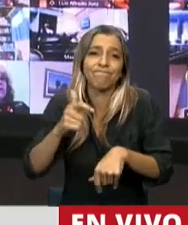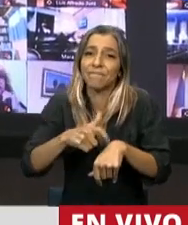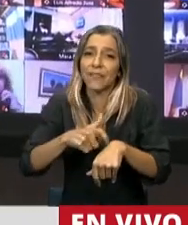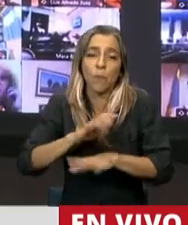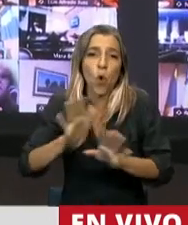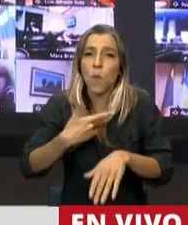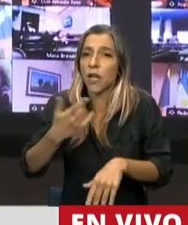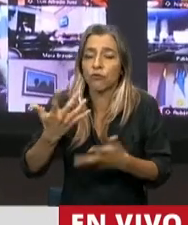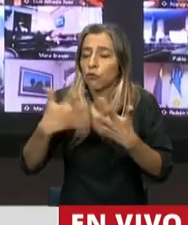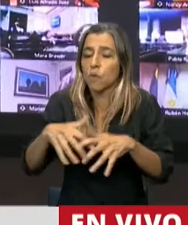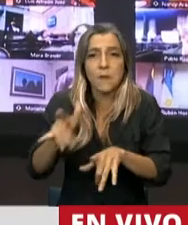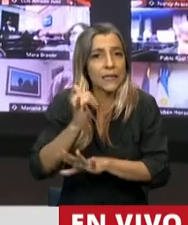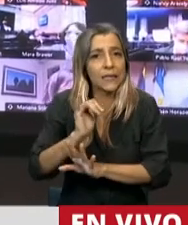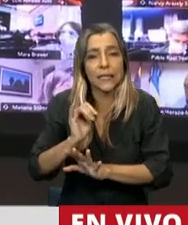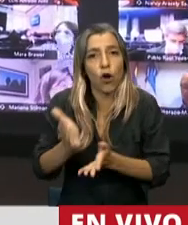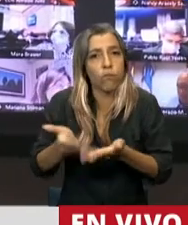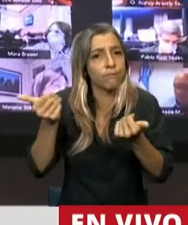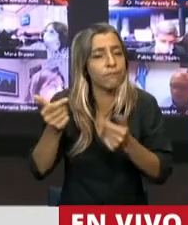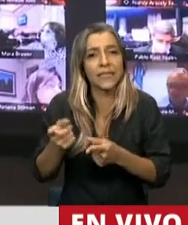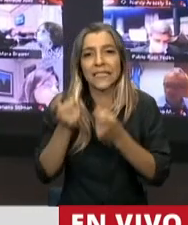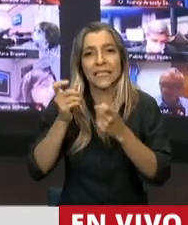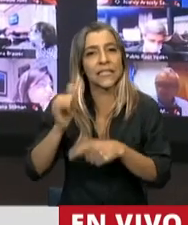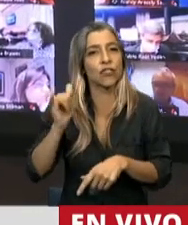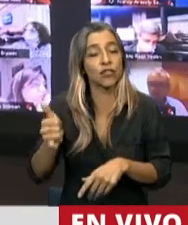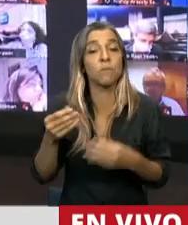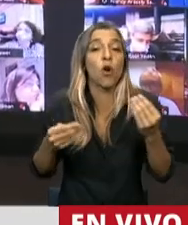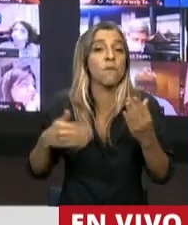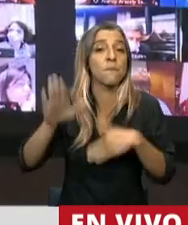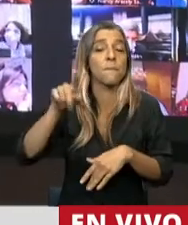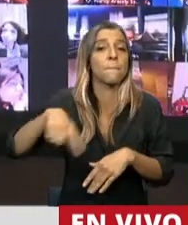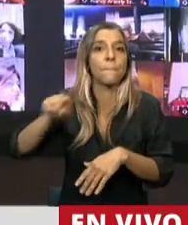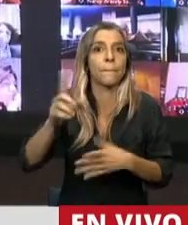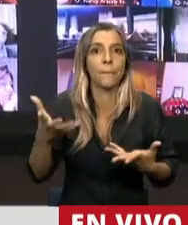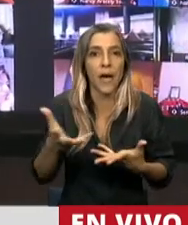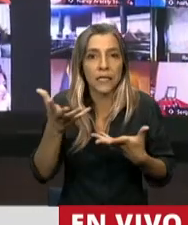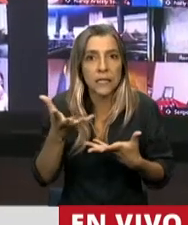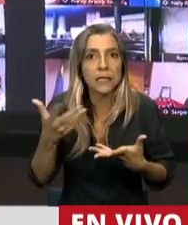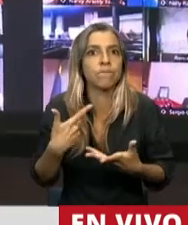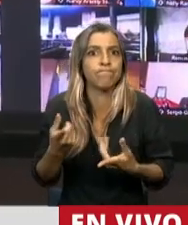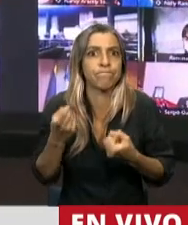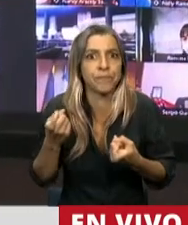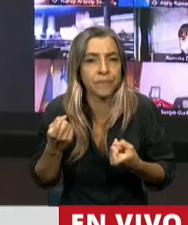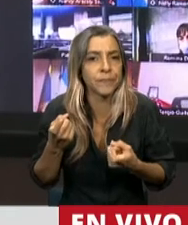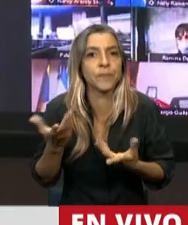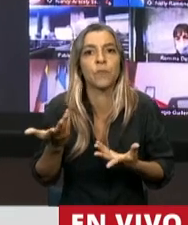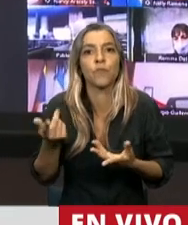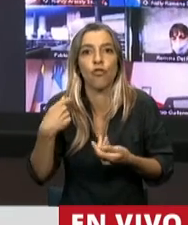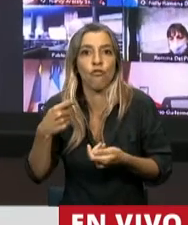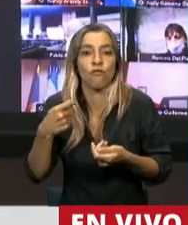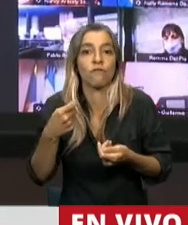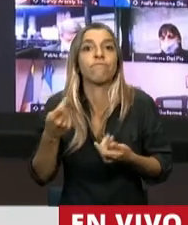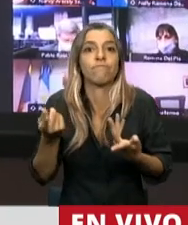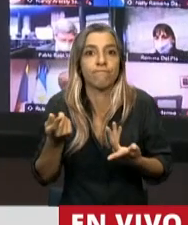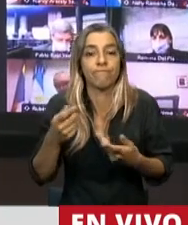microempresas. ¿Por qué? Porque son los que están en una situación desfavorable dictada de operación que realiza, donde entregan un producto pero no reciben un pago